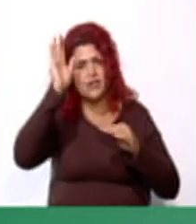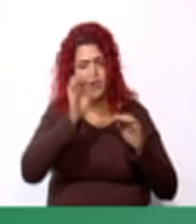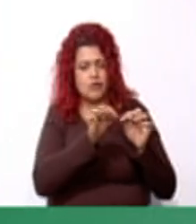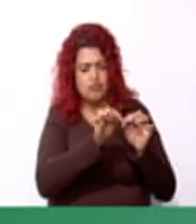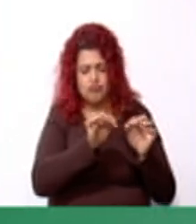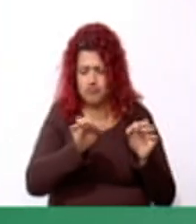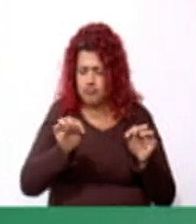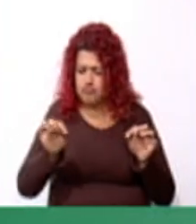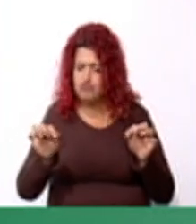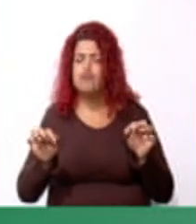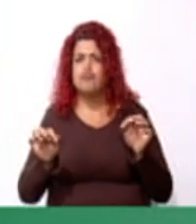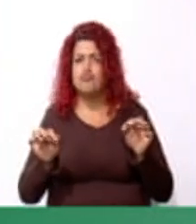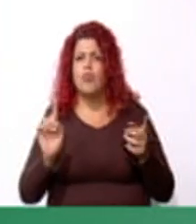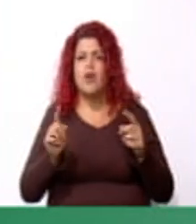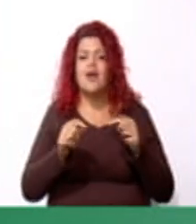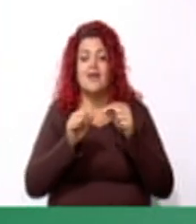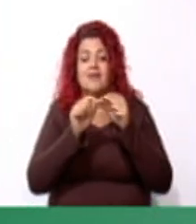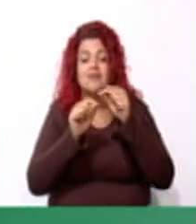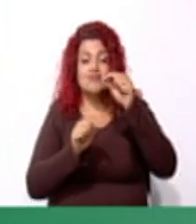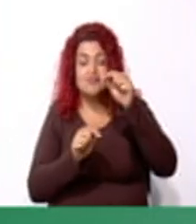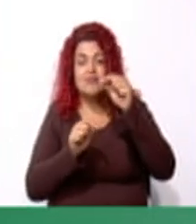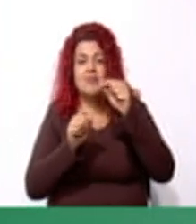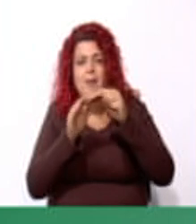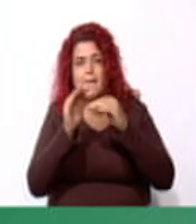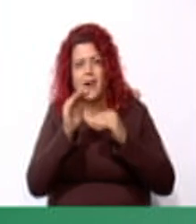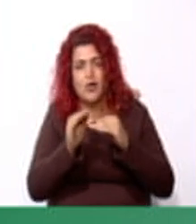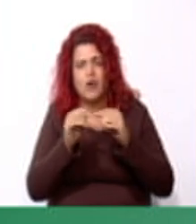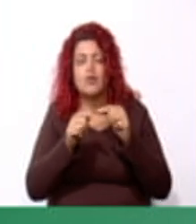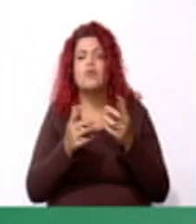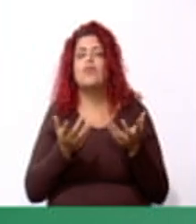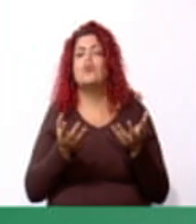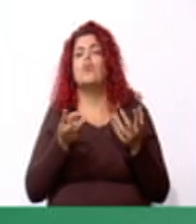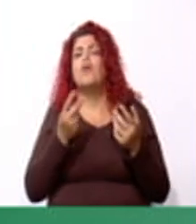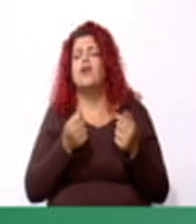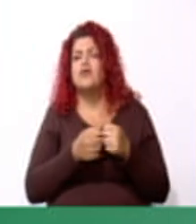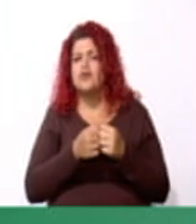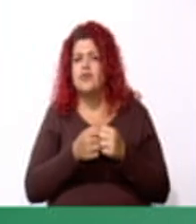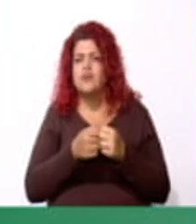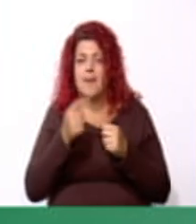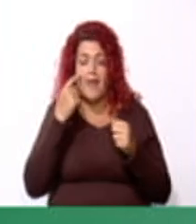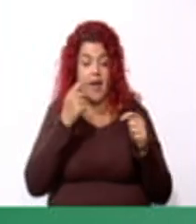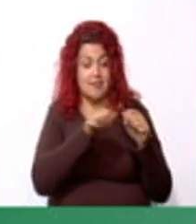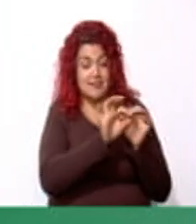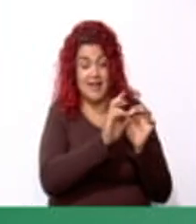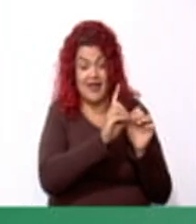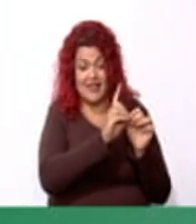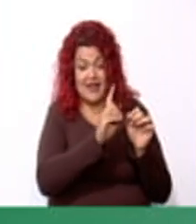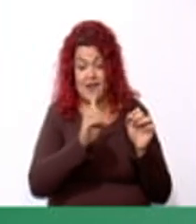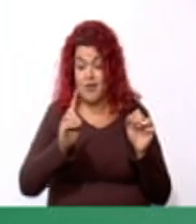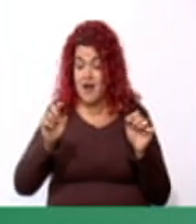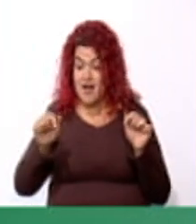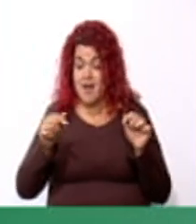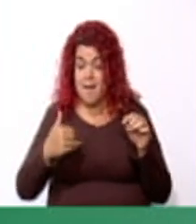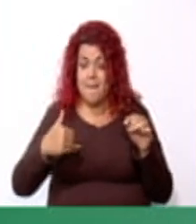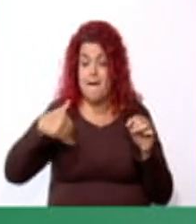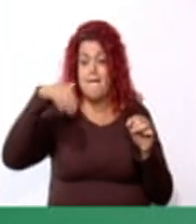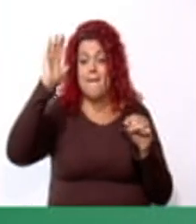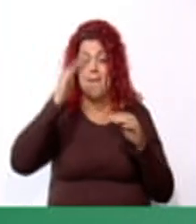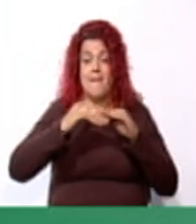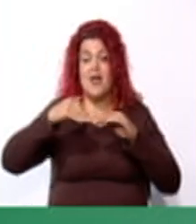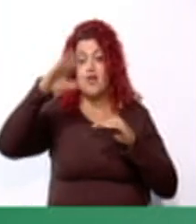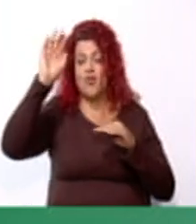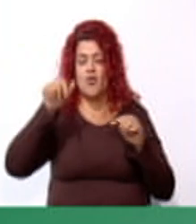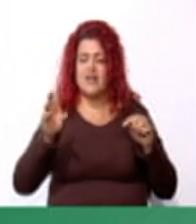¿Y la diagonal menor? Muy bien. Muy diagonal mayor va a medir seis unidades